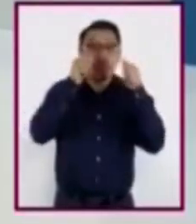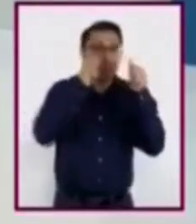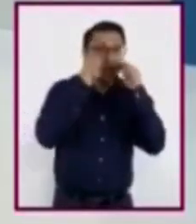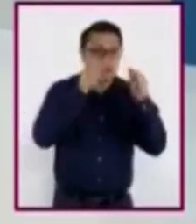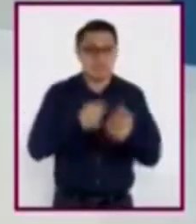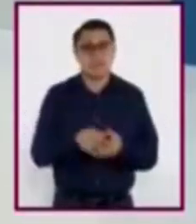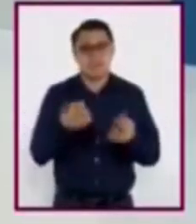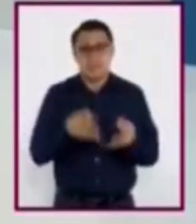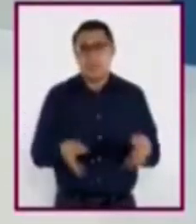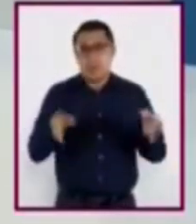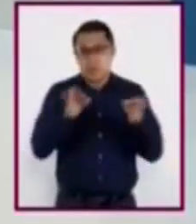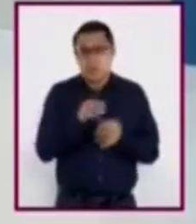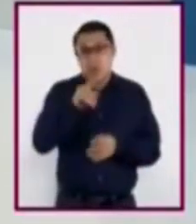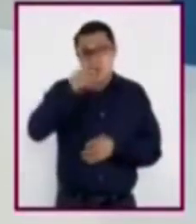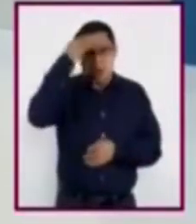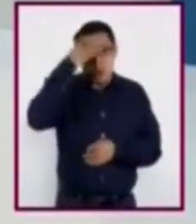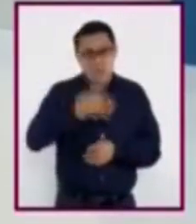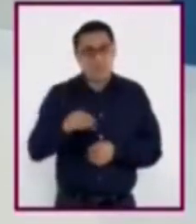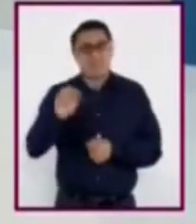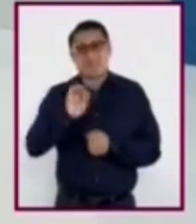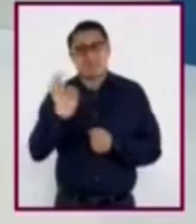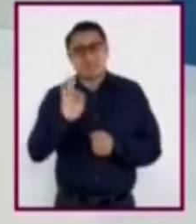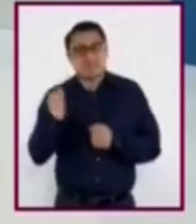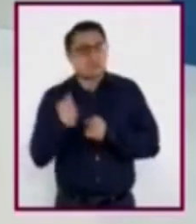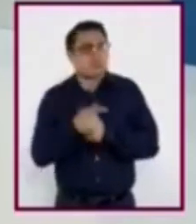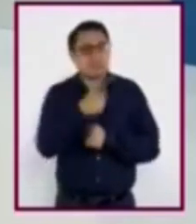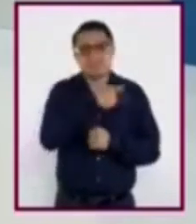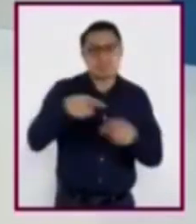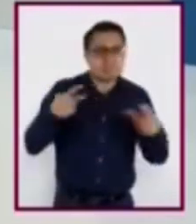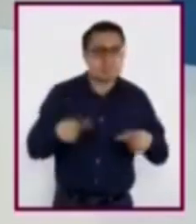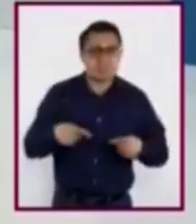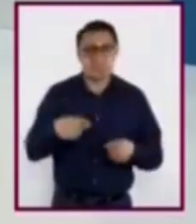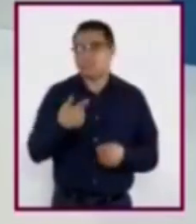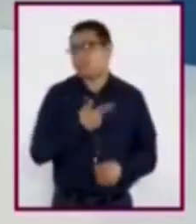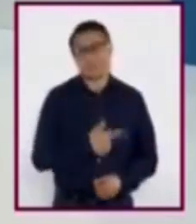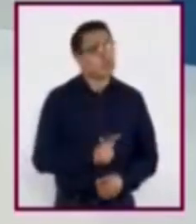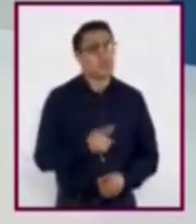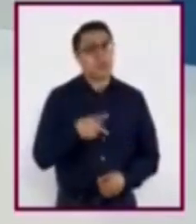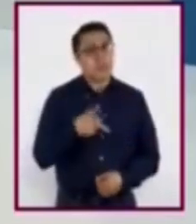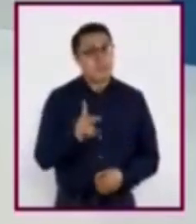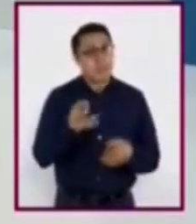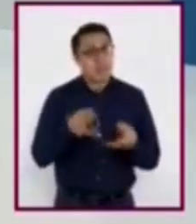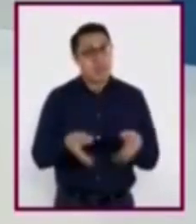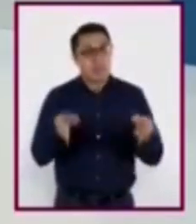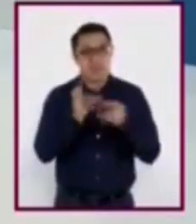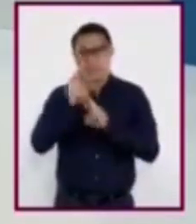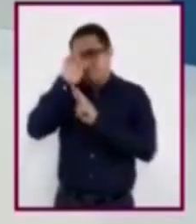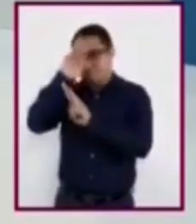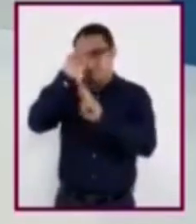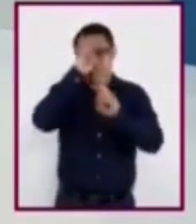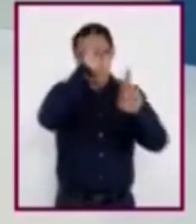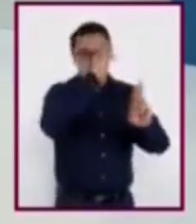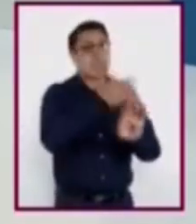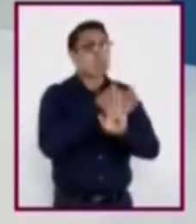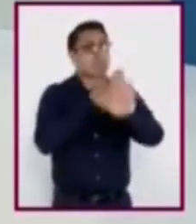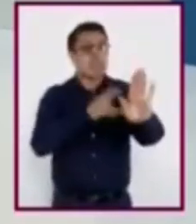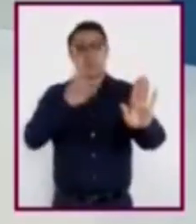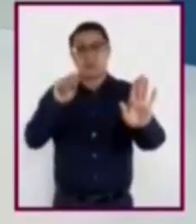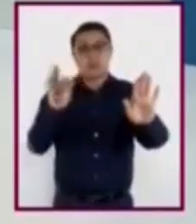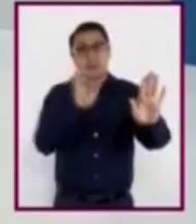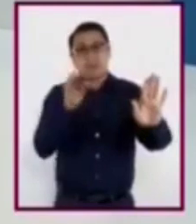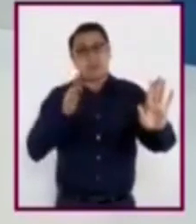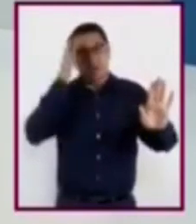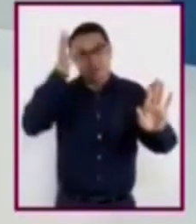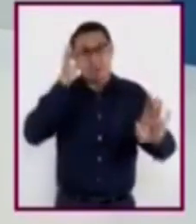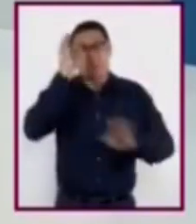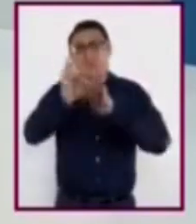no es de nuestro agrado, decidamos tratarlo con respeto y no rechazarlo. Quizás después lo conozcamos más y nos llegue